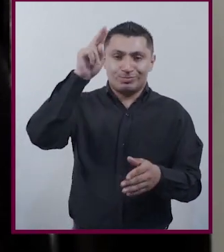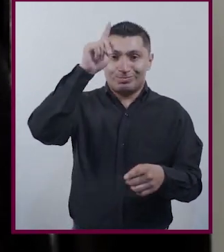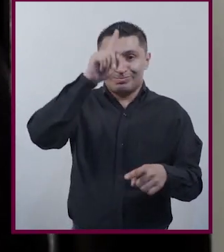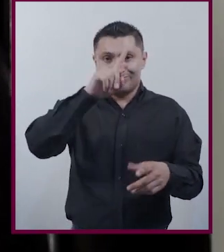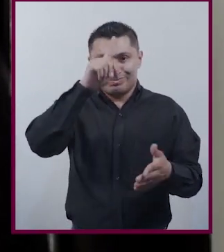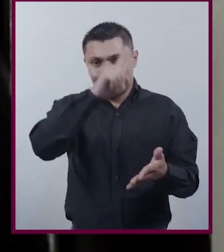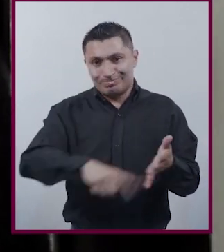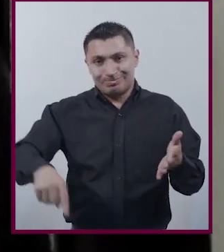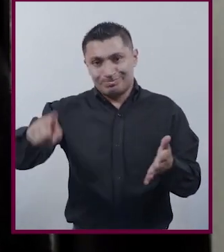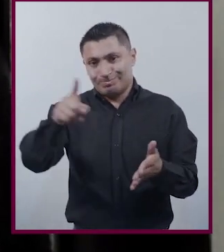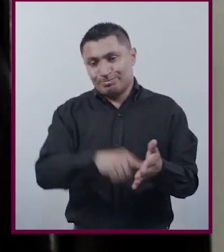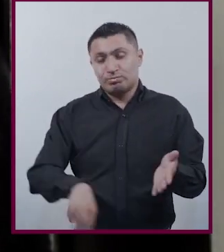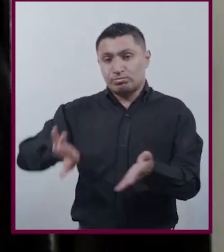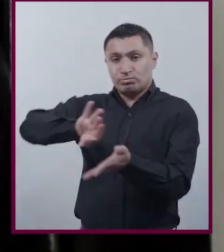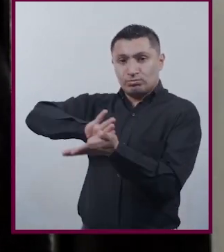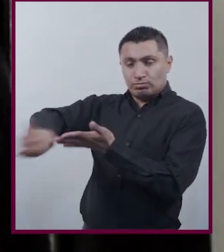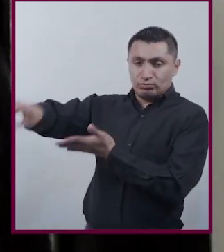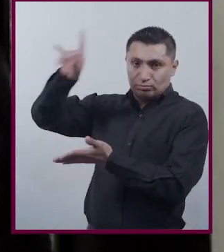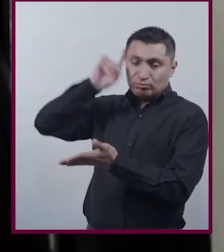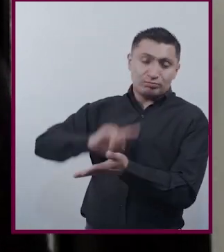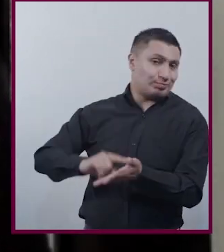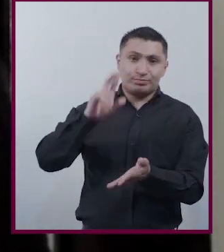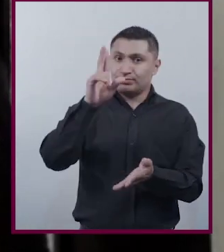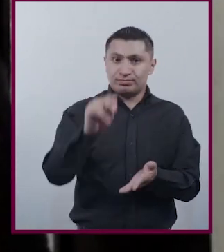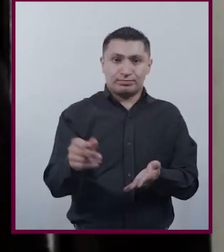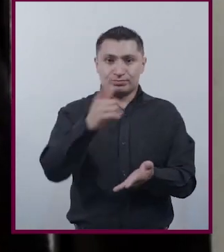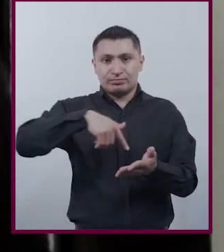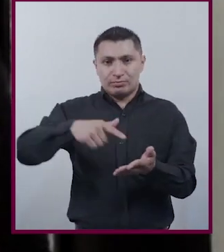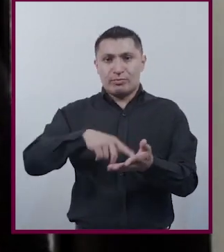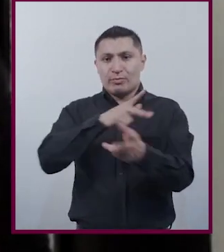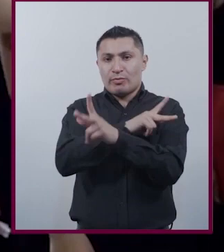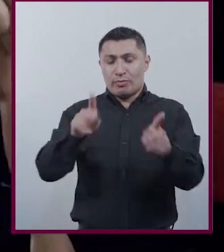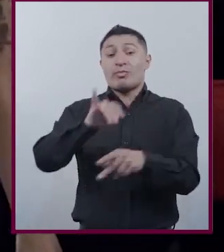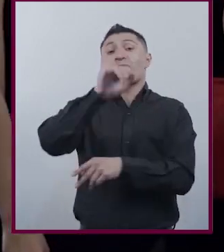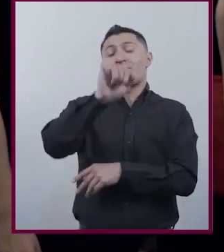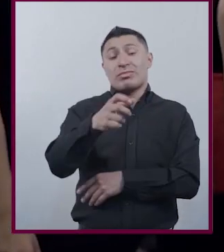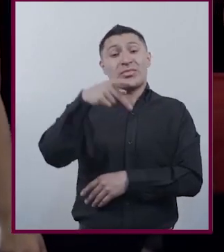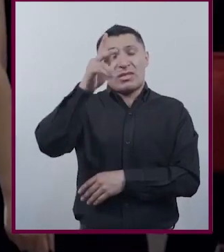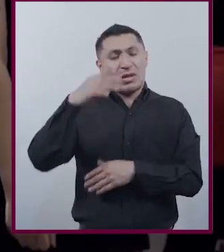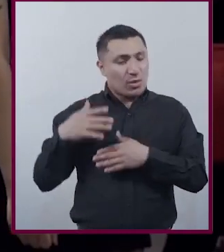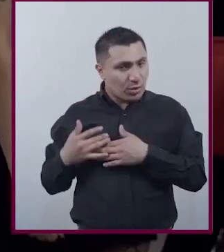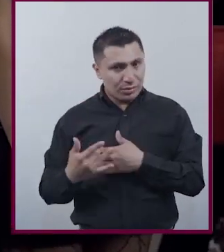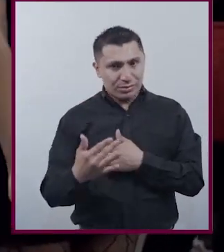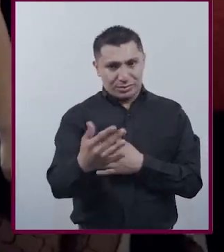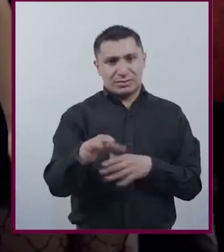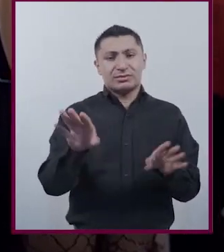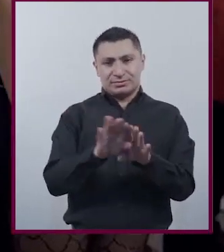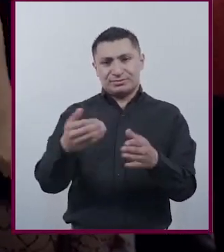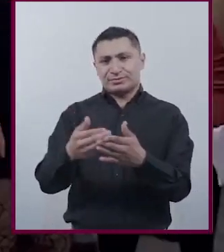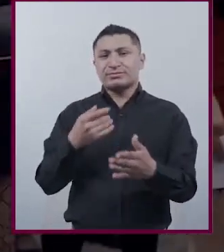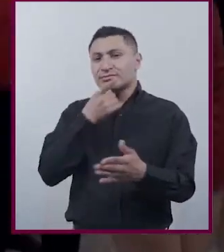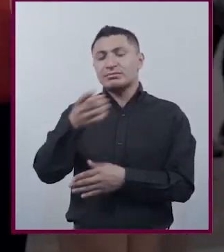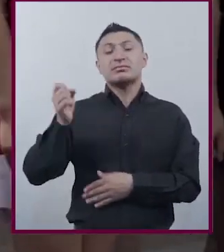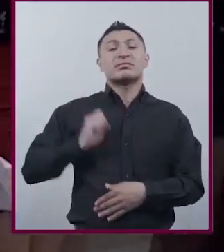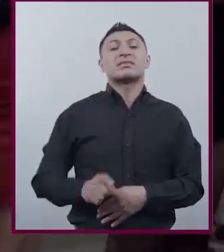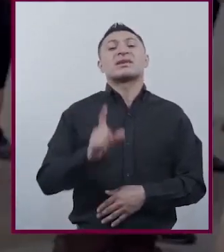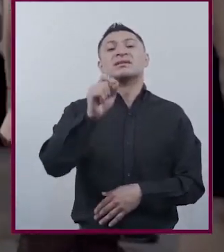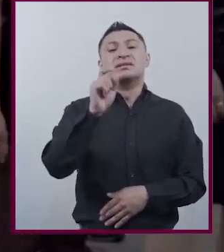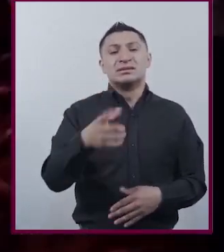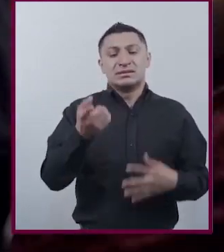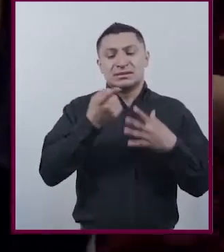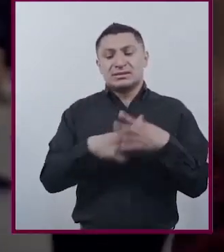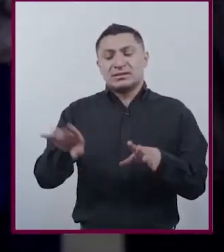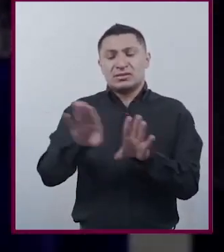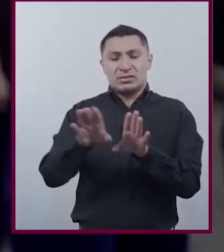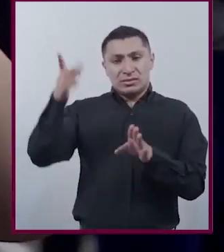exclusión De las mujeres Del espacio público Ciertamente Más adelante Como ya decía yo En el siglo XX Que empieza a